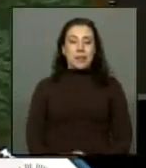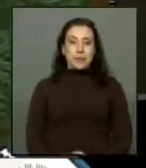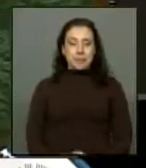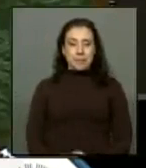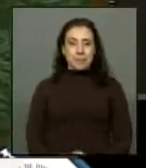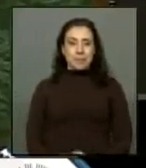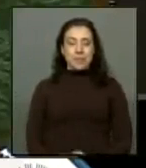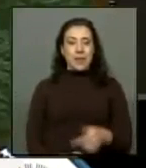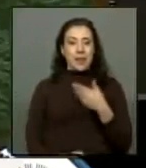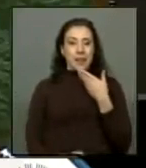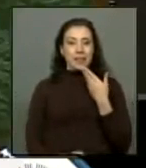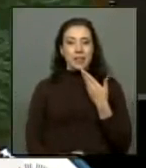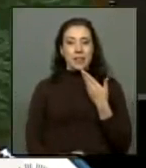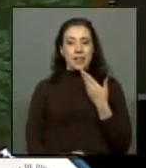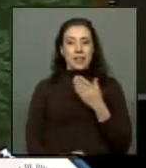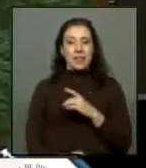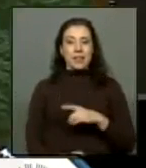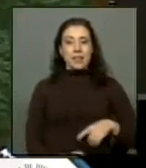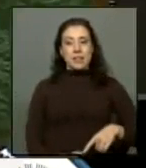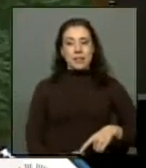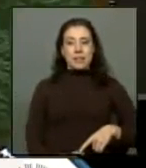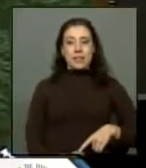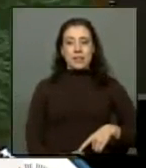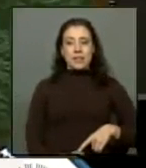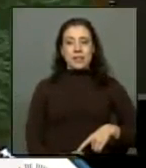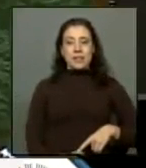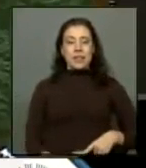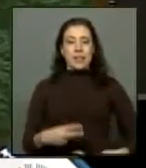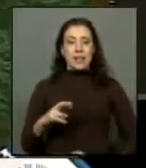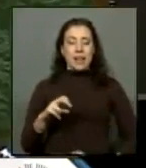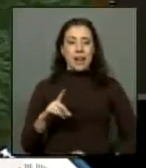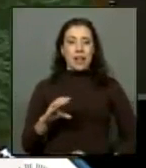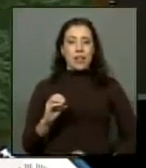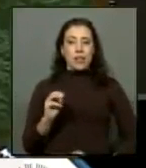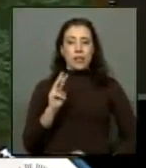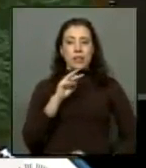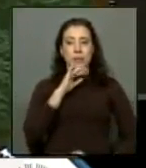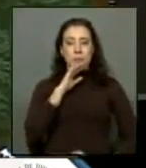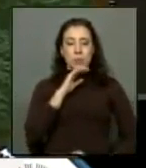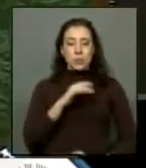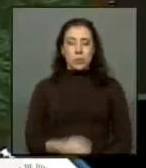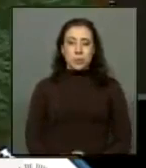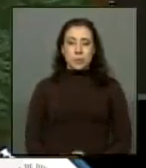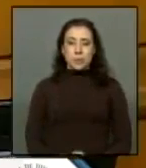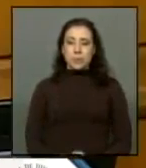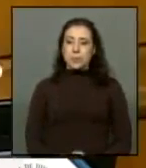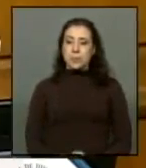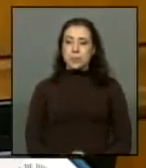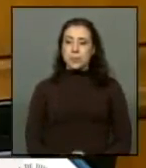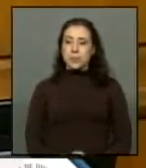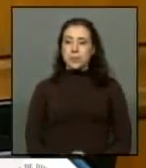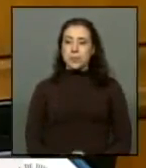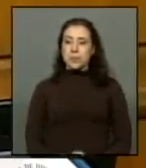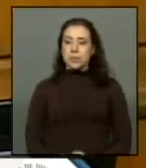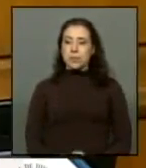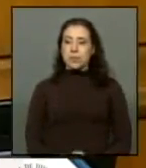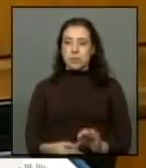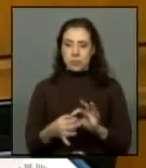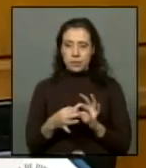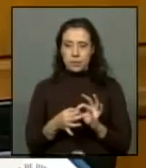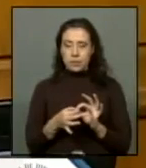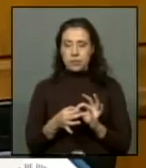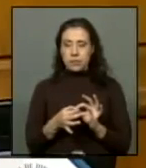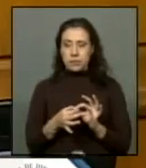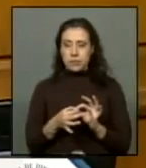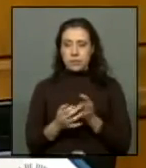continuación tiene la palabra la diputada Marcela Hernando, por tres minutos de su comité. Muchas gracias,